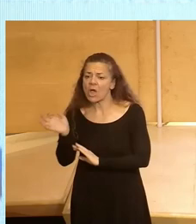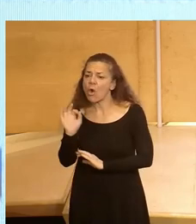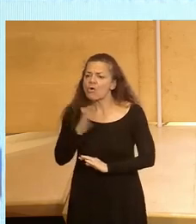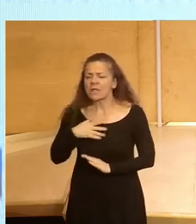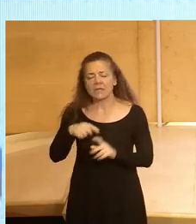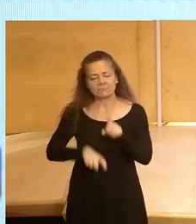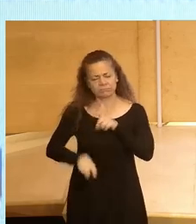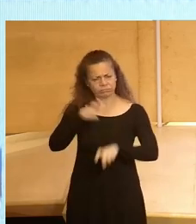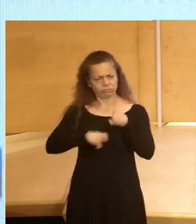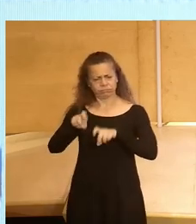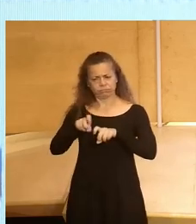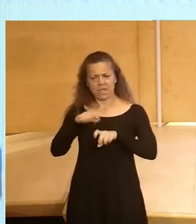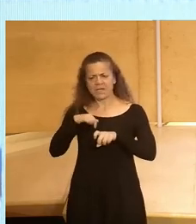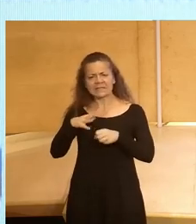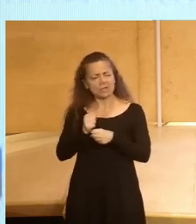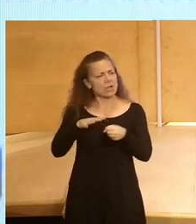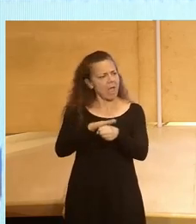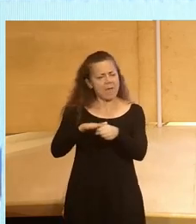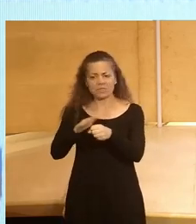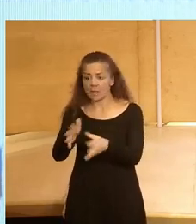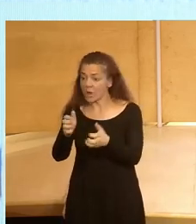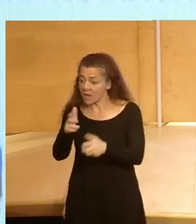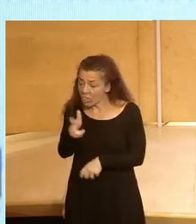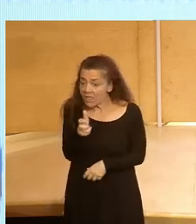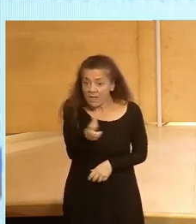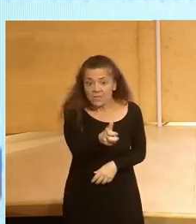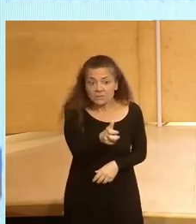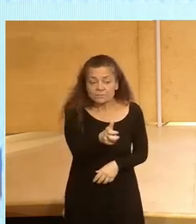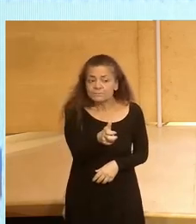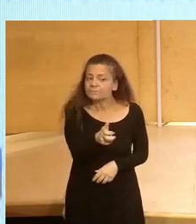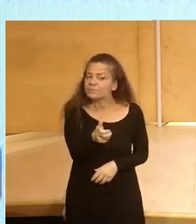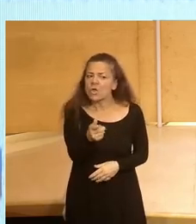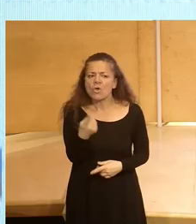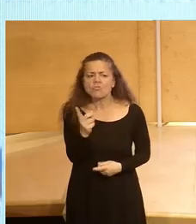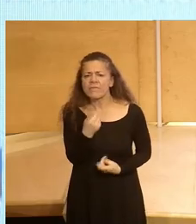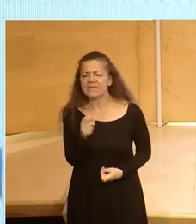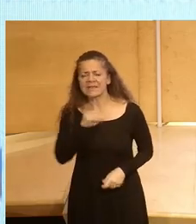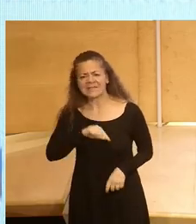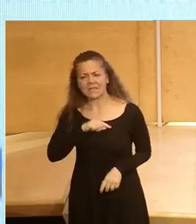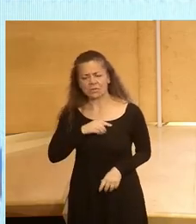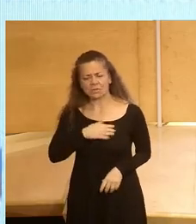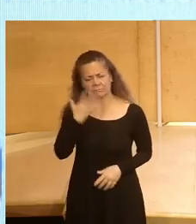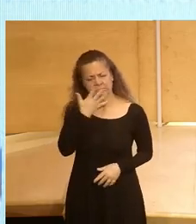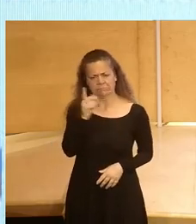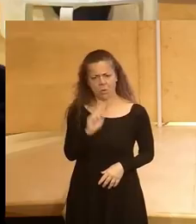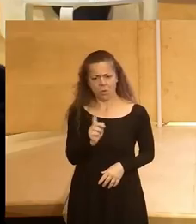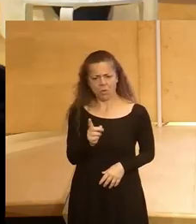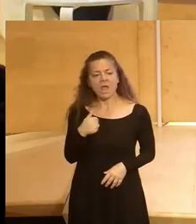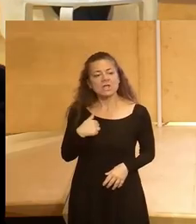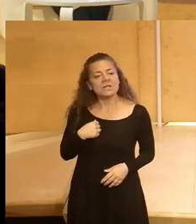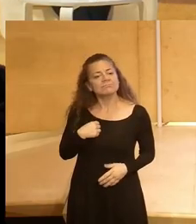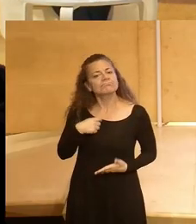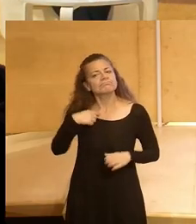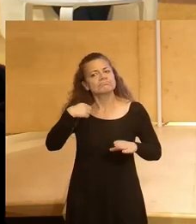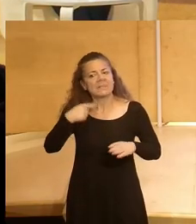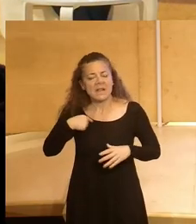involución en tantos ámbitos en los que hemos ganado derechos no tenemos que sentirnos acomplejados yo es el mensaje que os querría